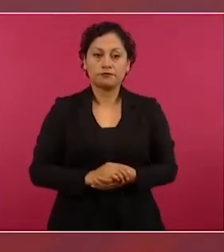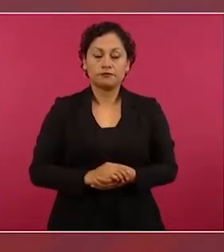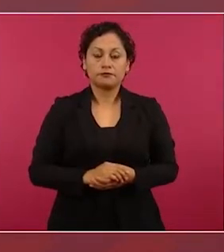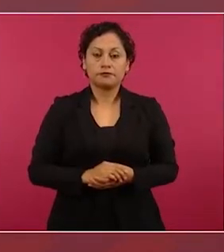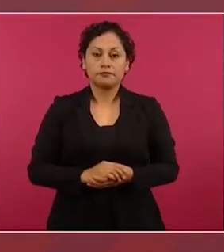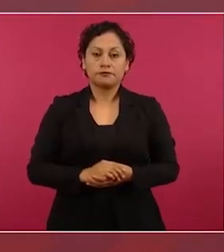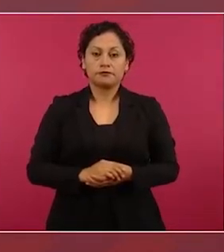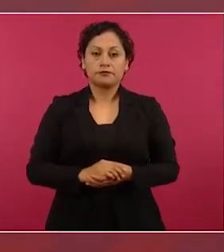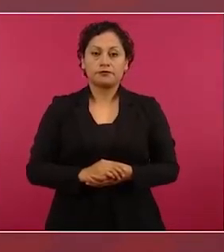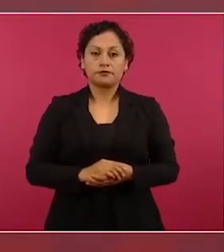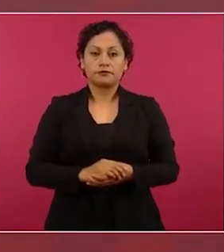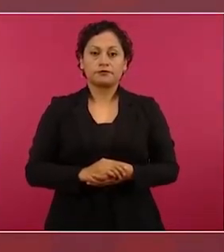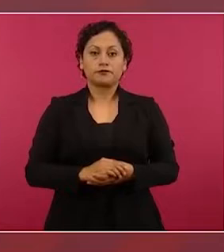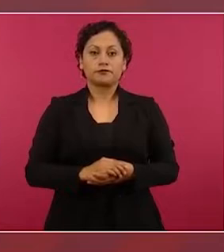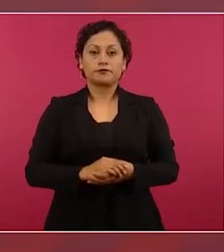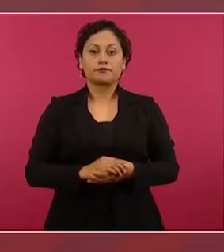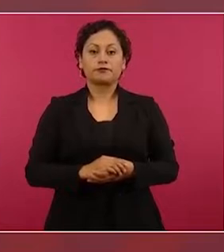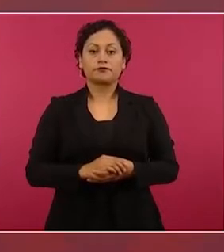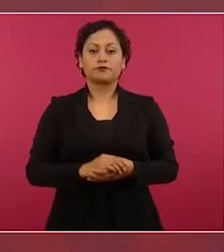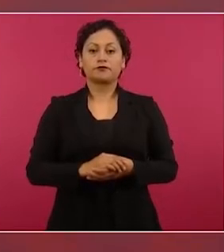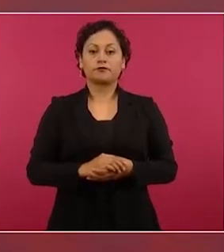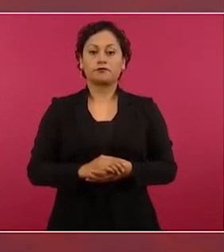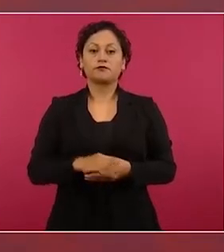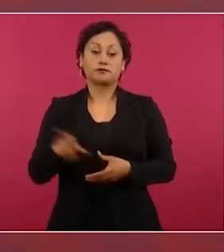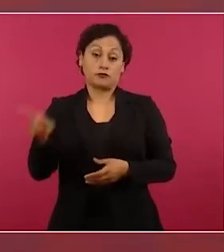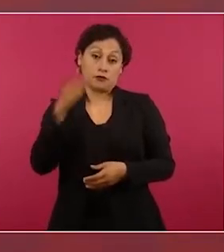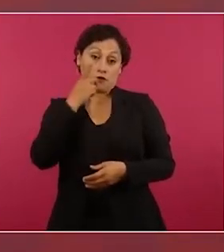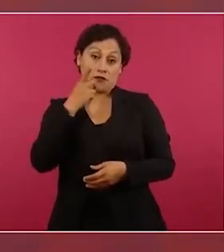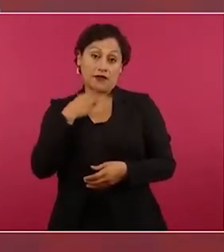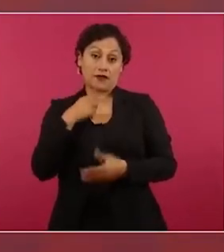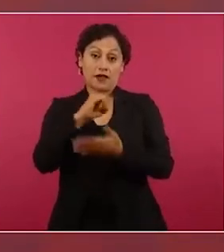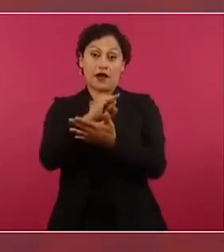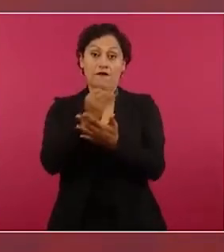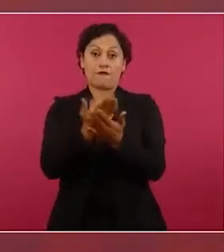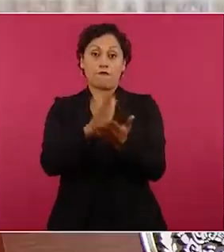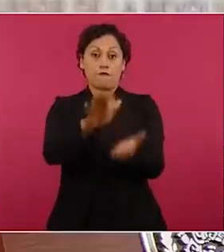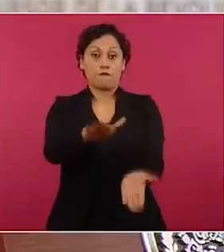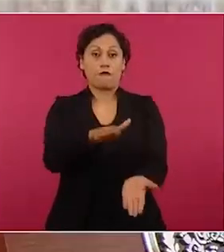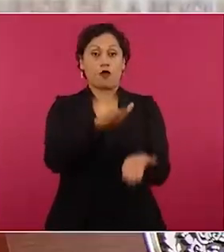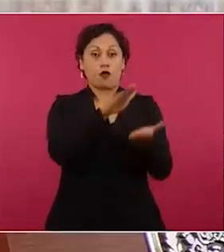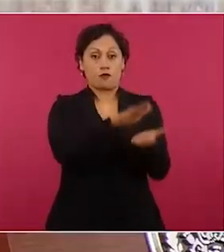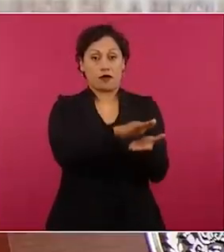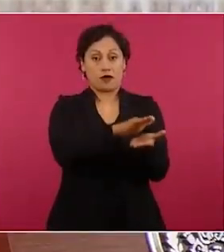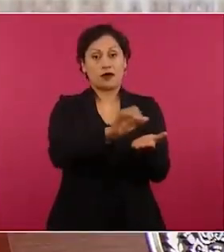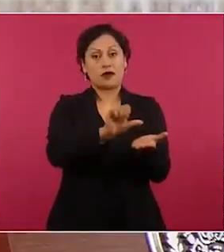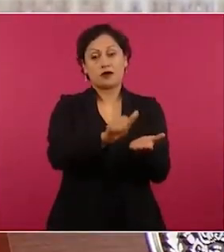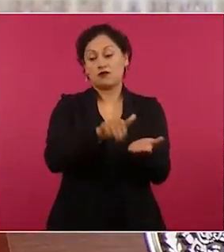Este es el informe general y estos son los anexos.